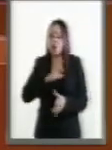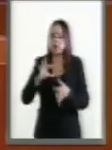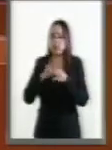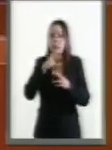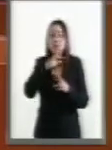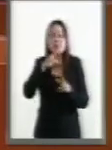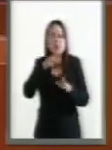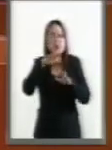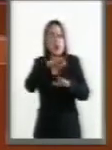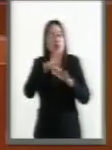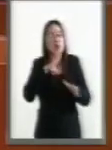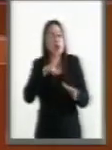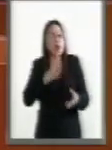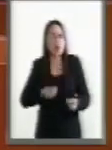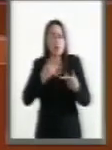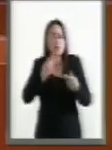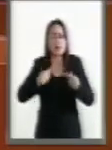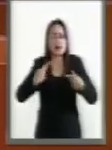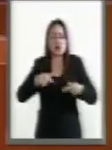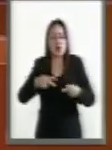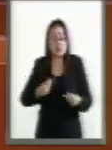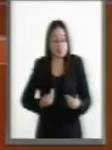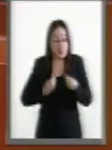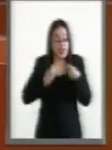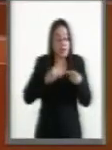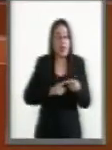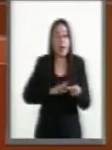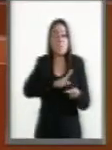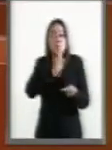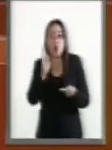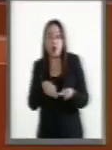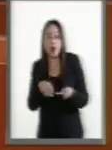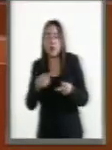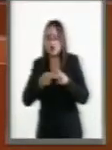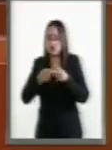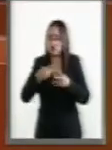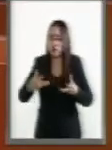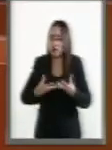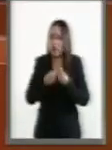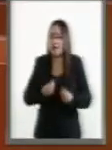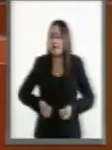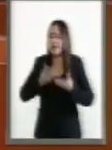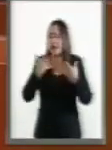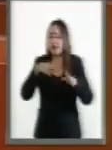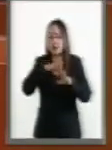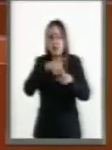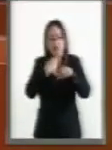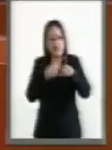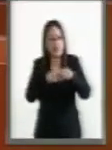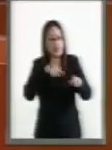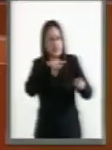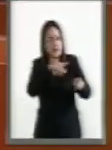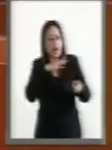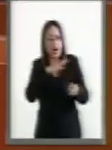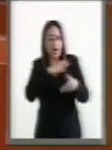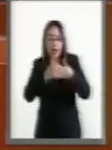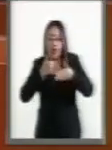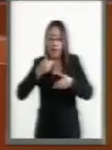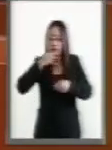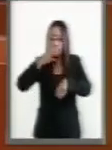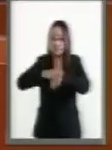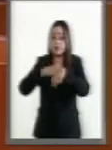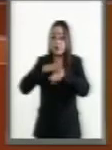indicadores de morbilidad y mortalidad de las enfermedades prioritarias, así como la alerta temprana ante